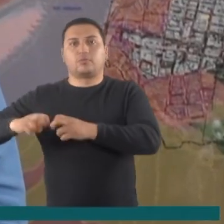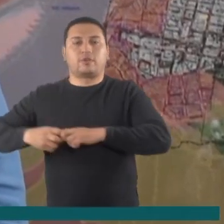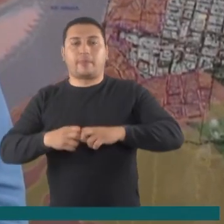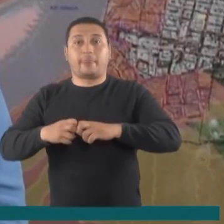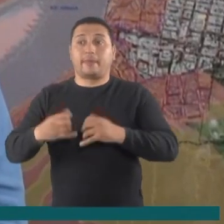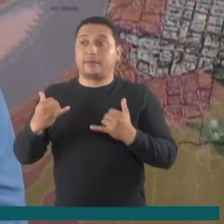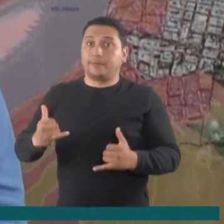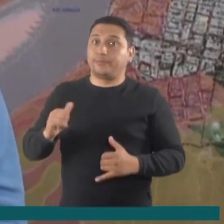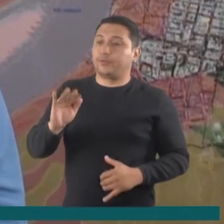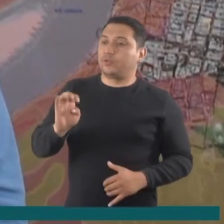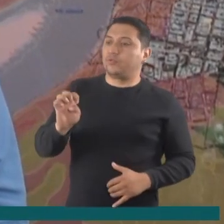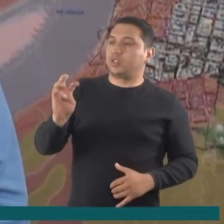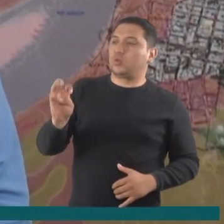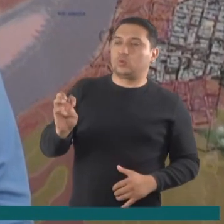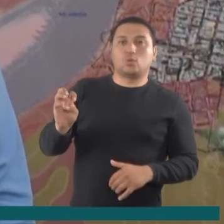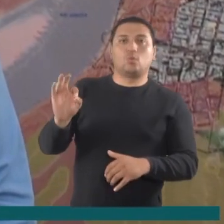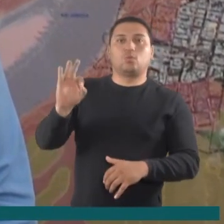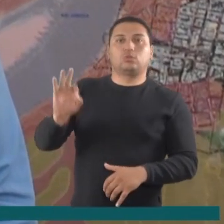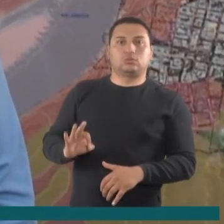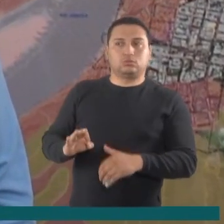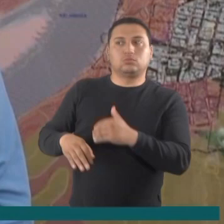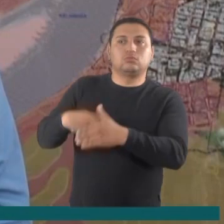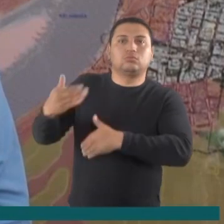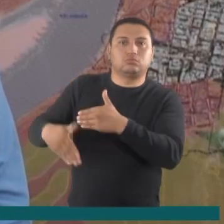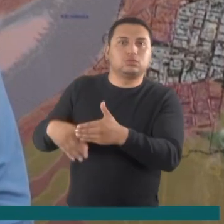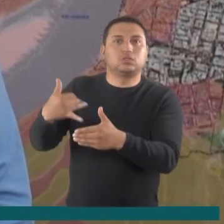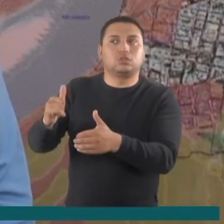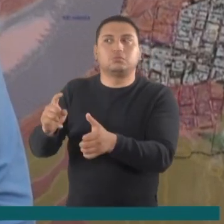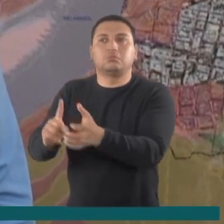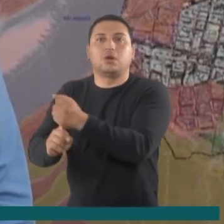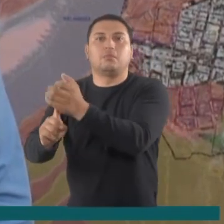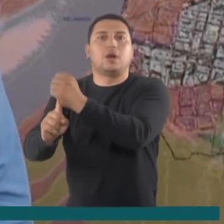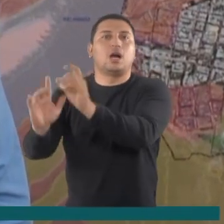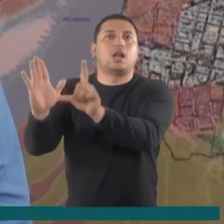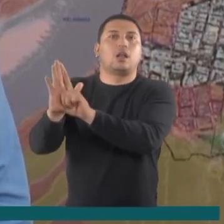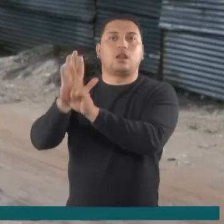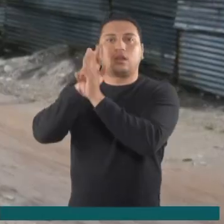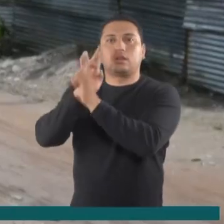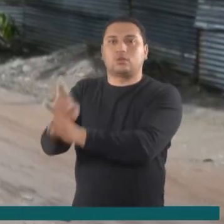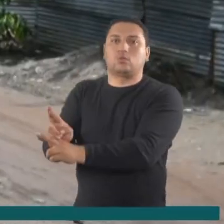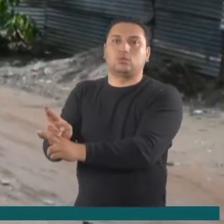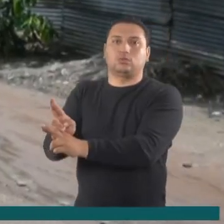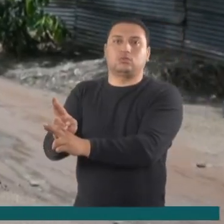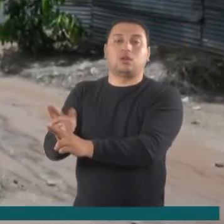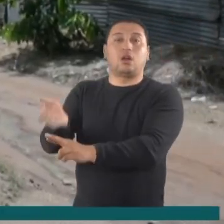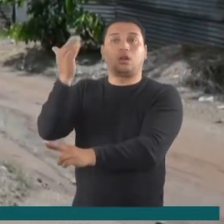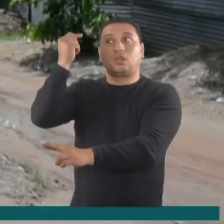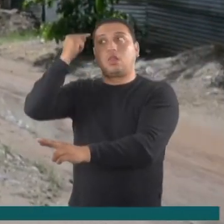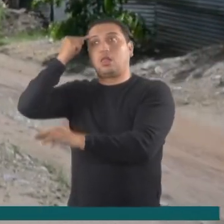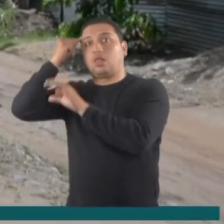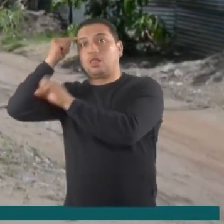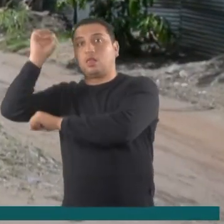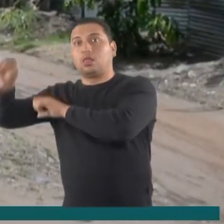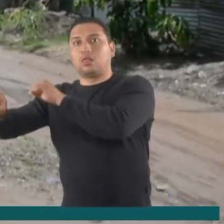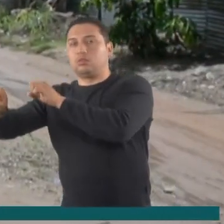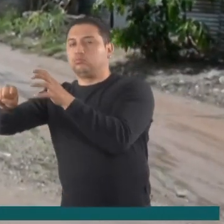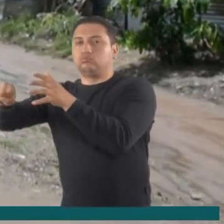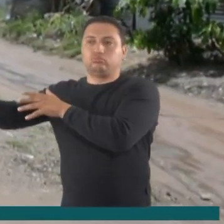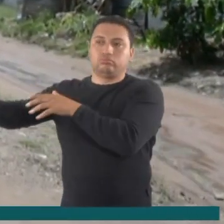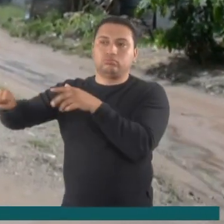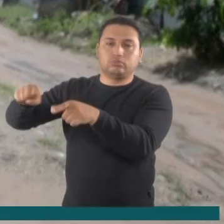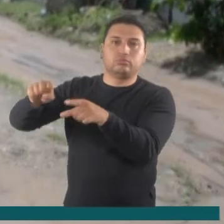98% de avance en la legalización de lo que es la invasión. Nosotros vamos a hacer la legalización de lo que es